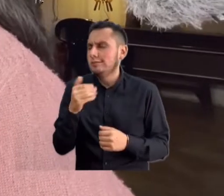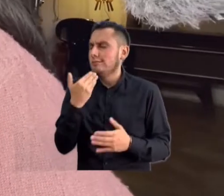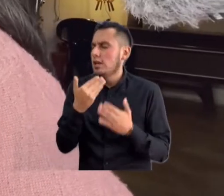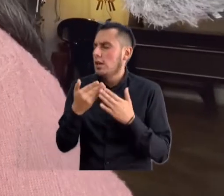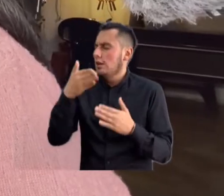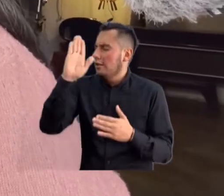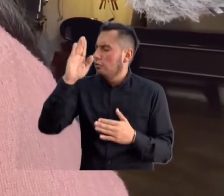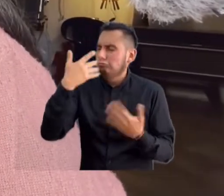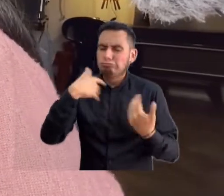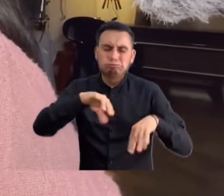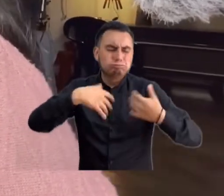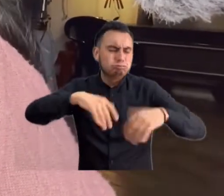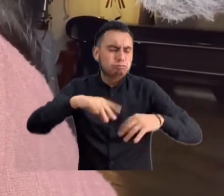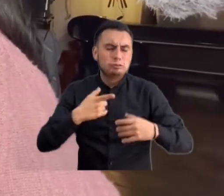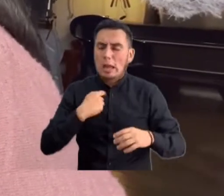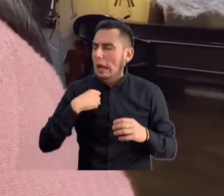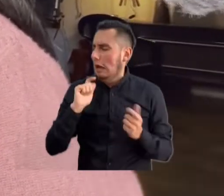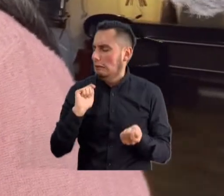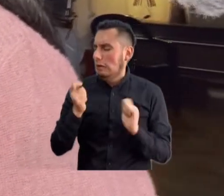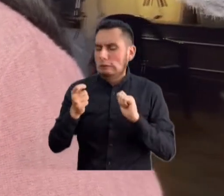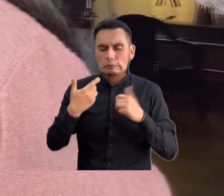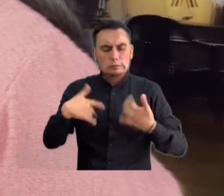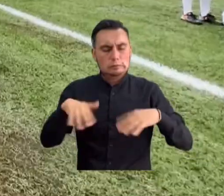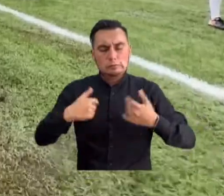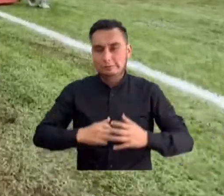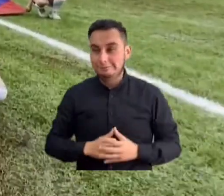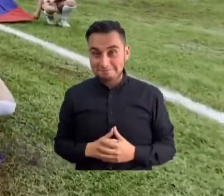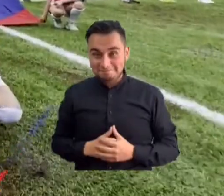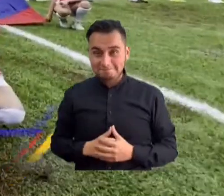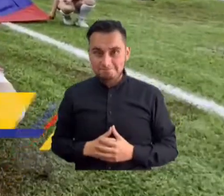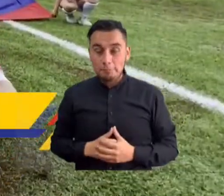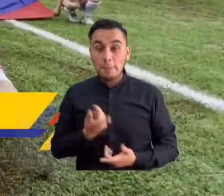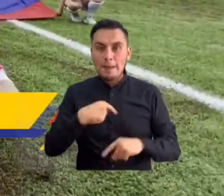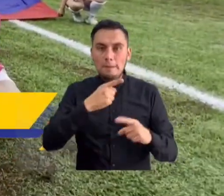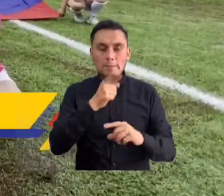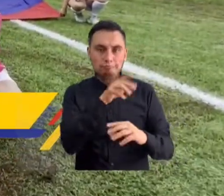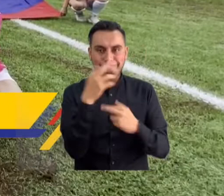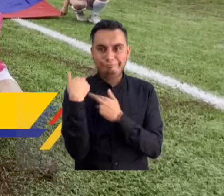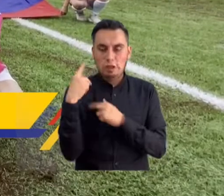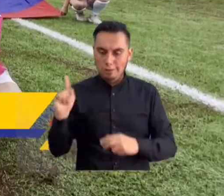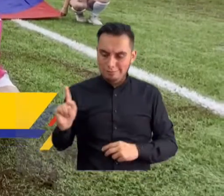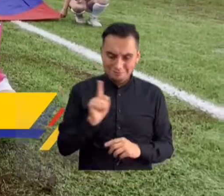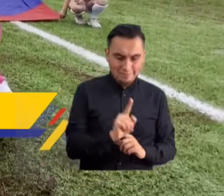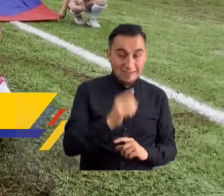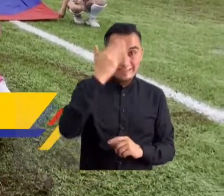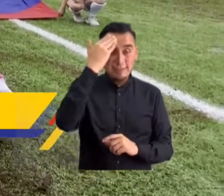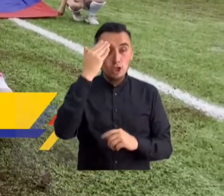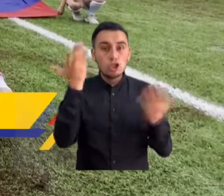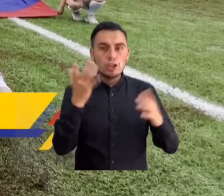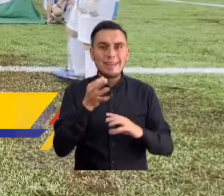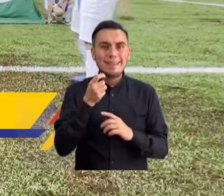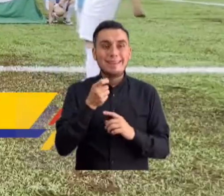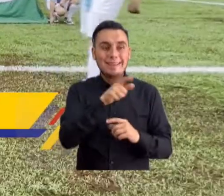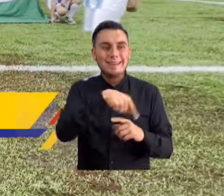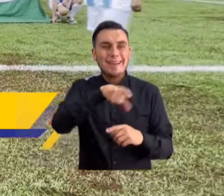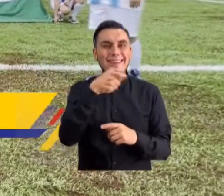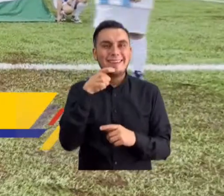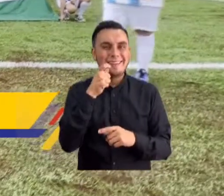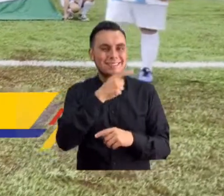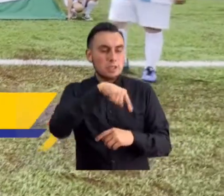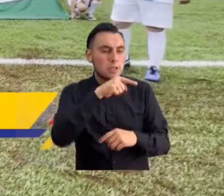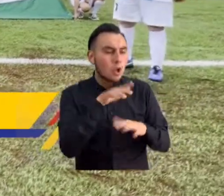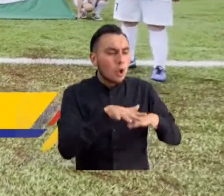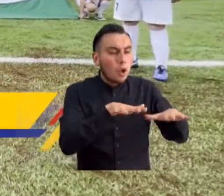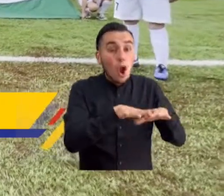Sí, una lucha 100%. El Contralor también estuvo en Aranzazu, departamento de Caldas, en donde